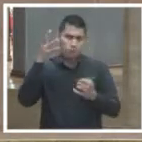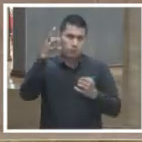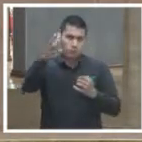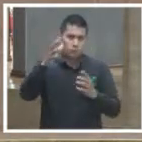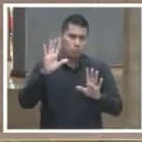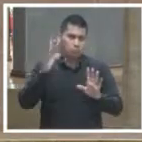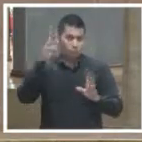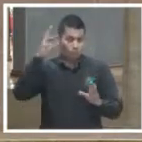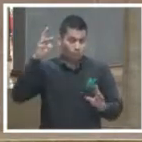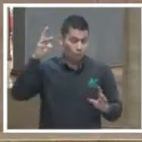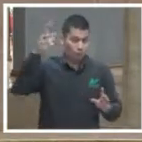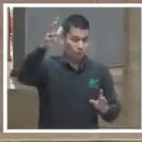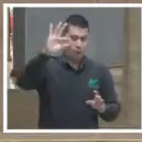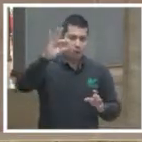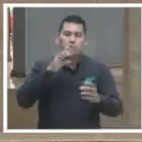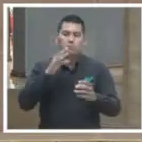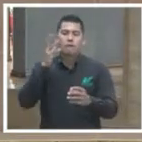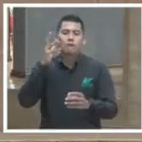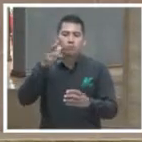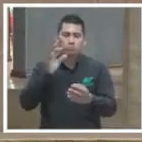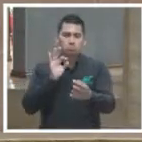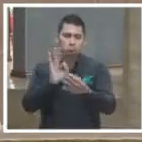esperemos que no sea muy lejano